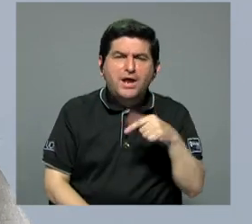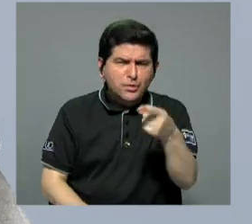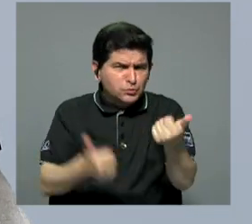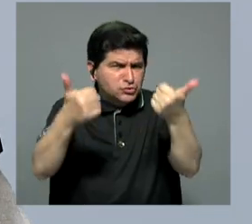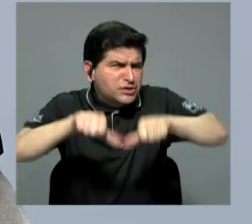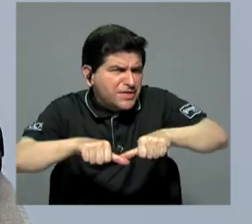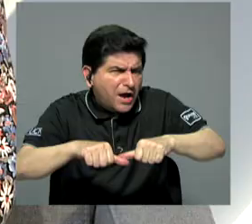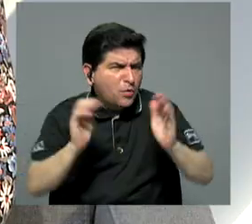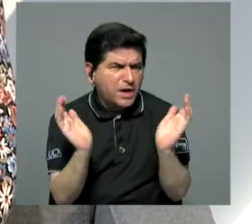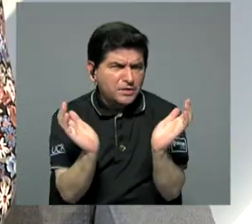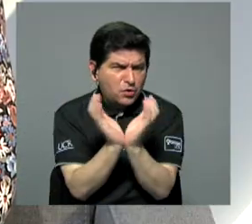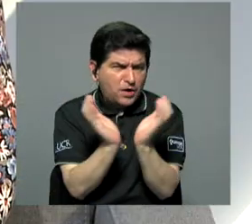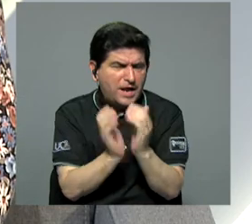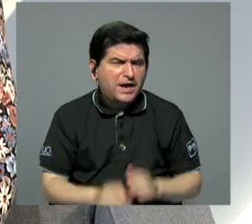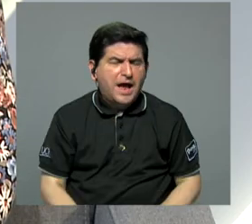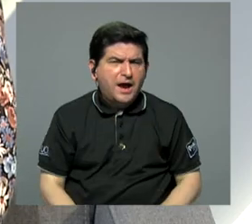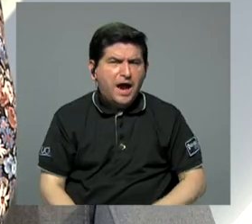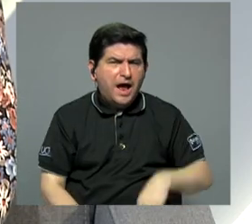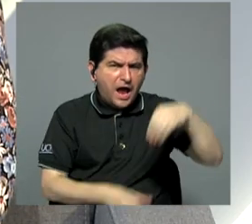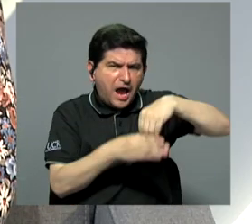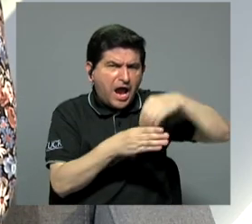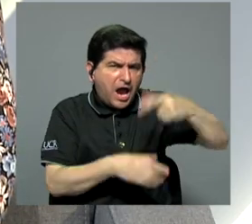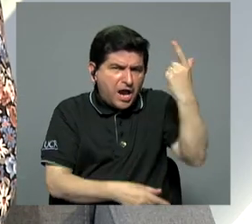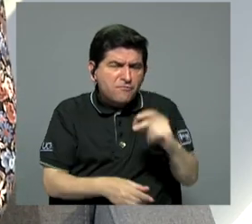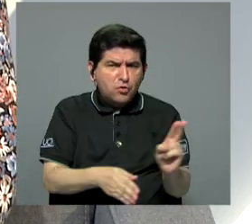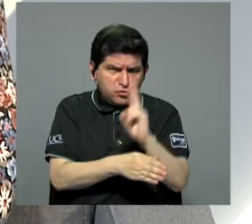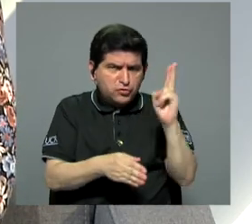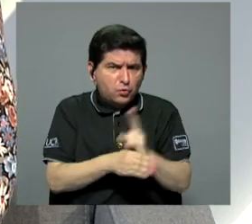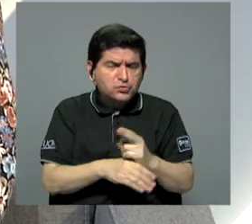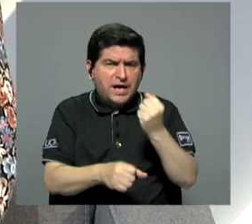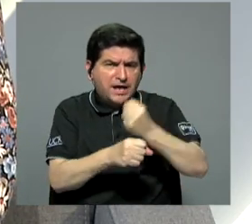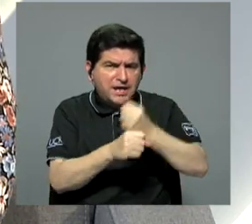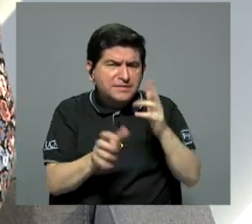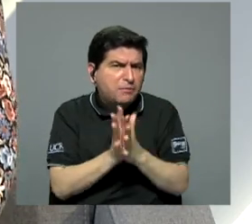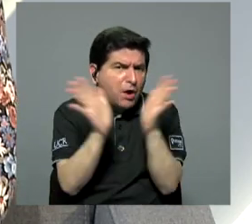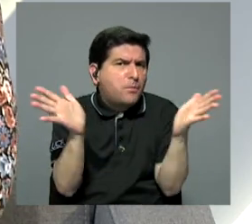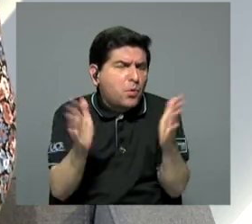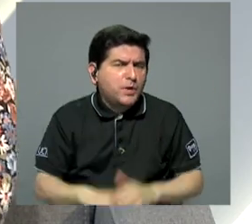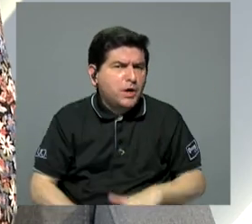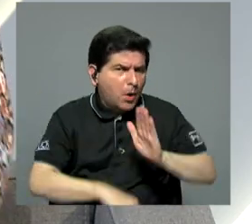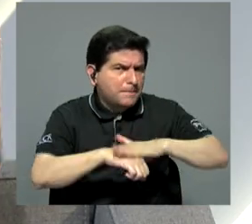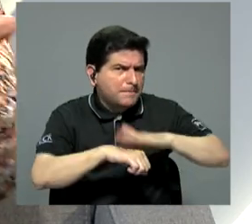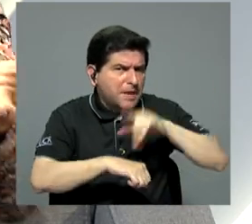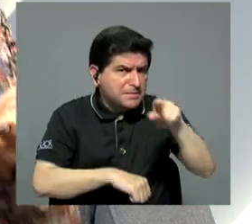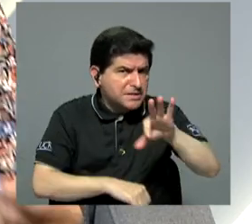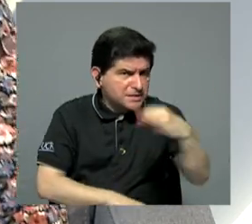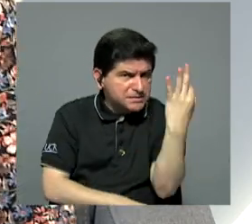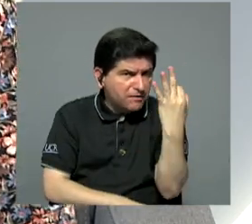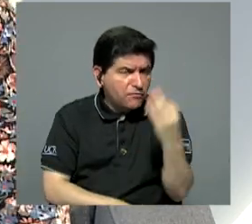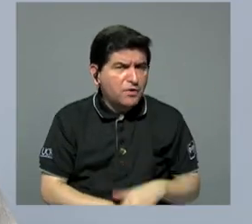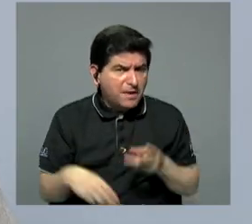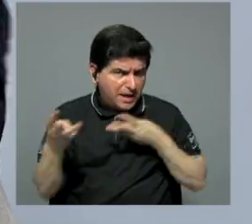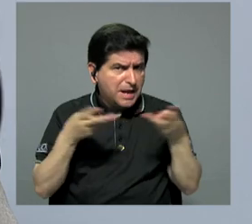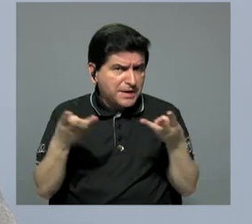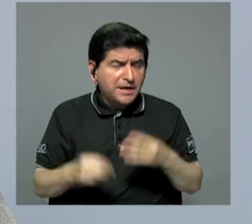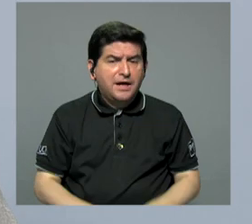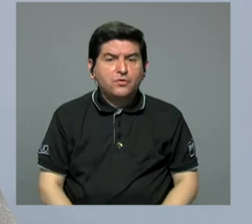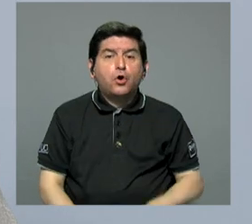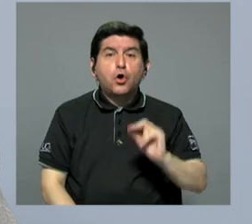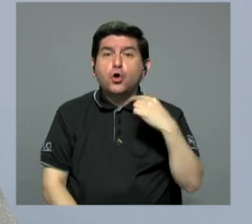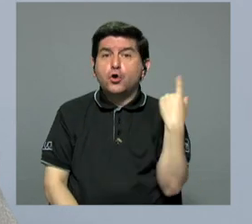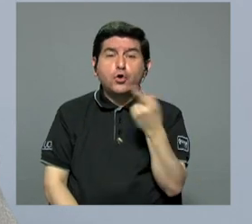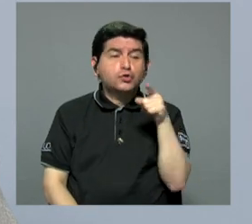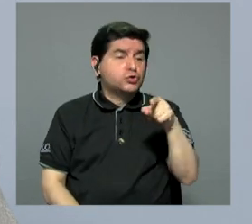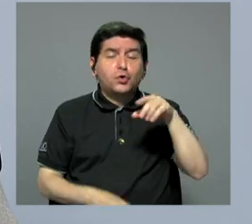acuerdo con que los fondos de pensiones de la caja sean invertidos en obra pública? ¿Se permita? ¿Salga al mercado, pues? Sí, no